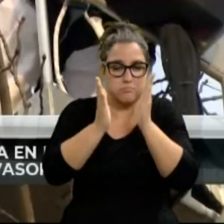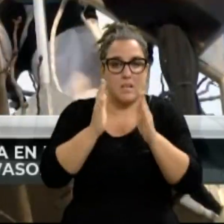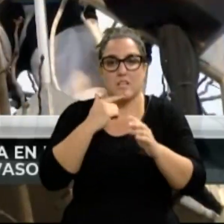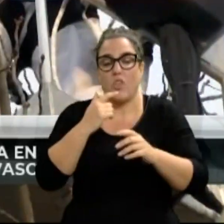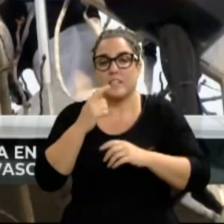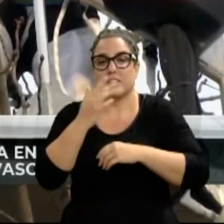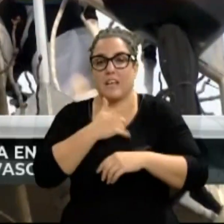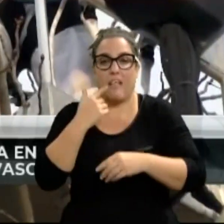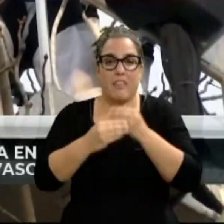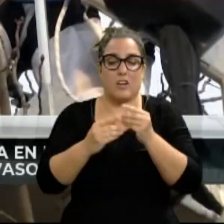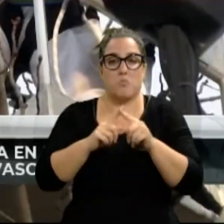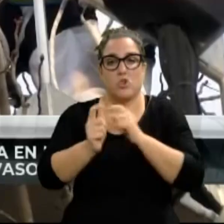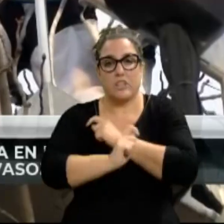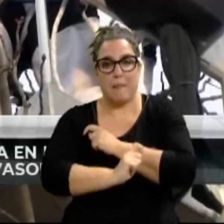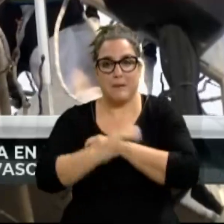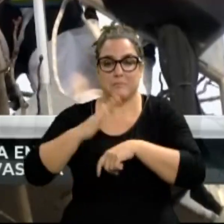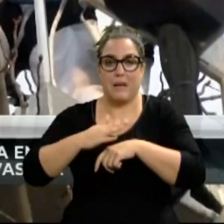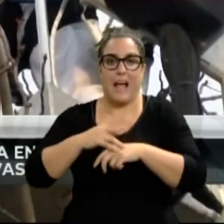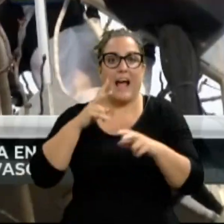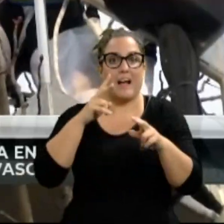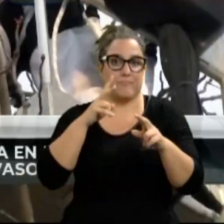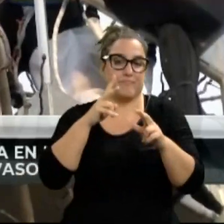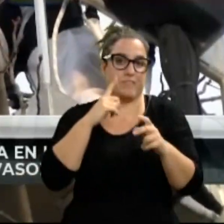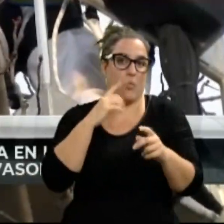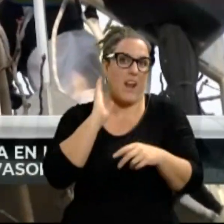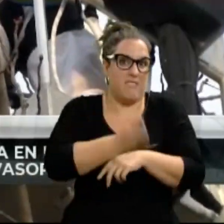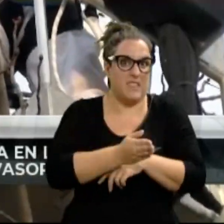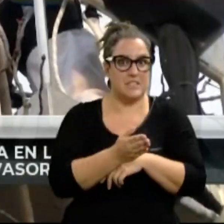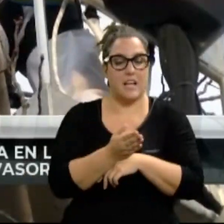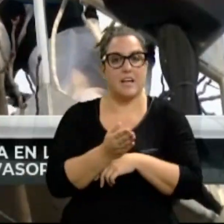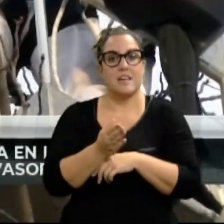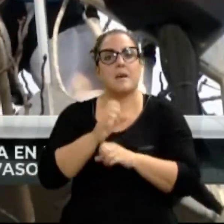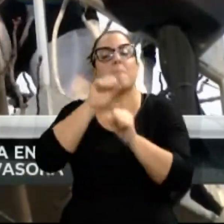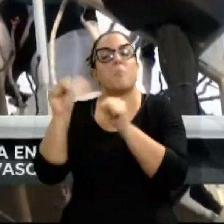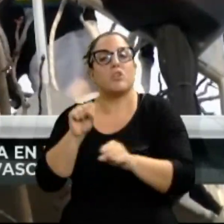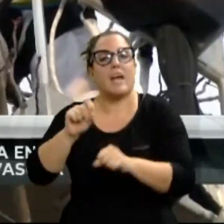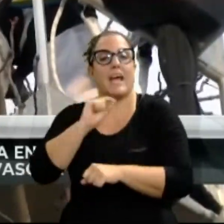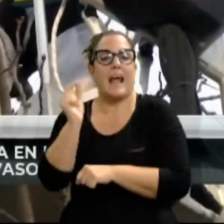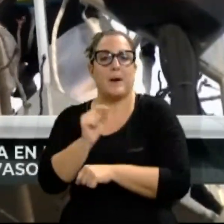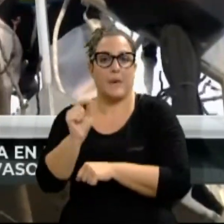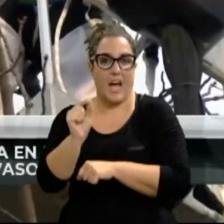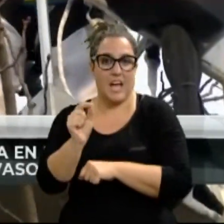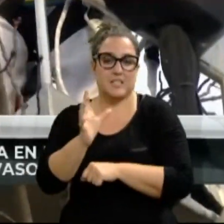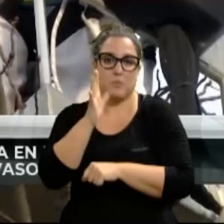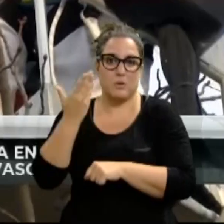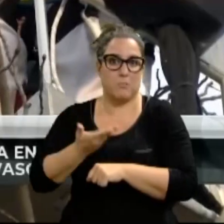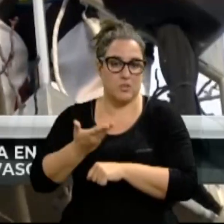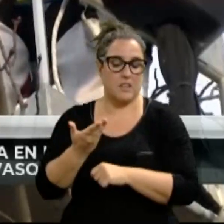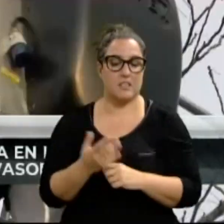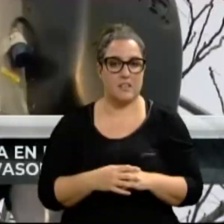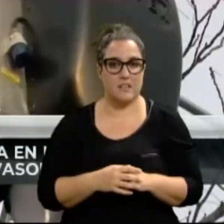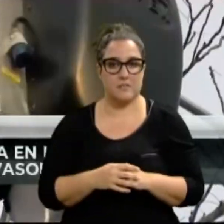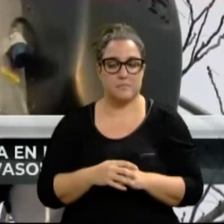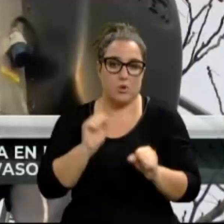que actúen sobre esta especie sin dañar a otras y proteger como las abejas, una especie autóctona especialmente sensible a los ataques de la avispa asiática.